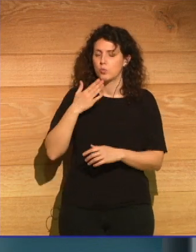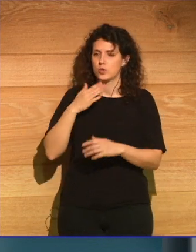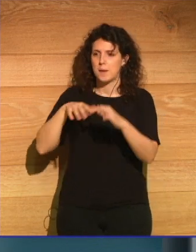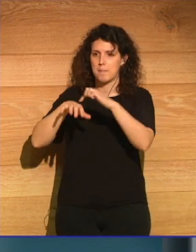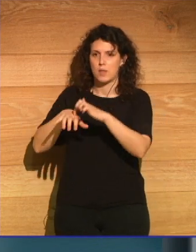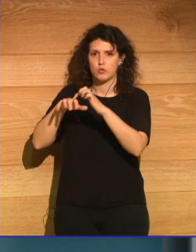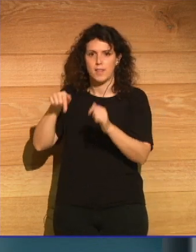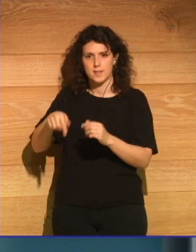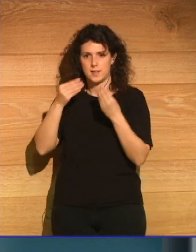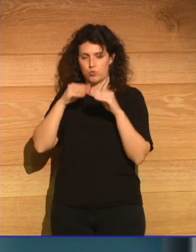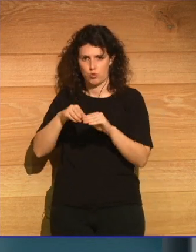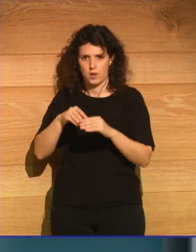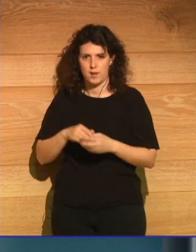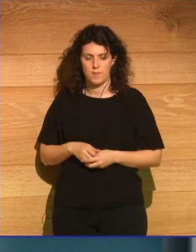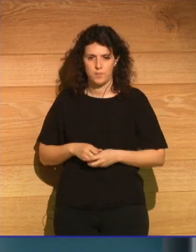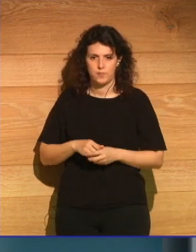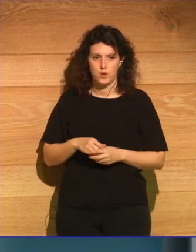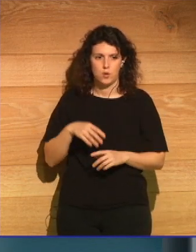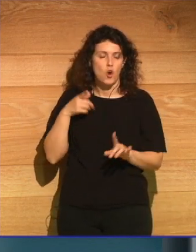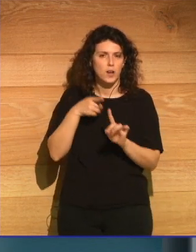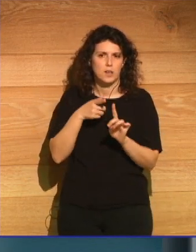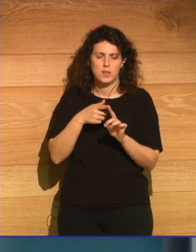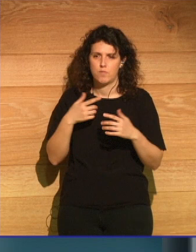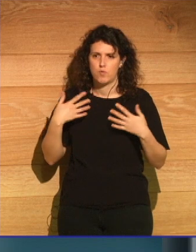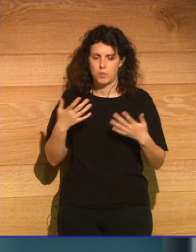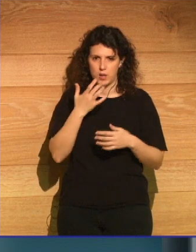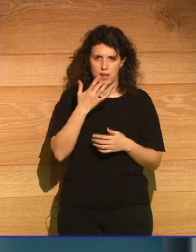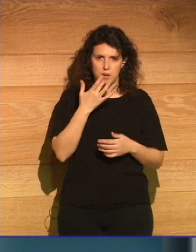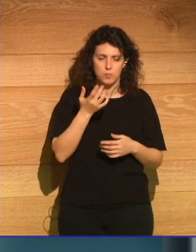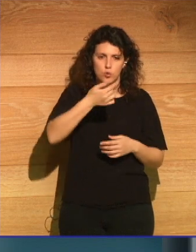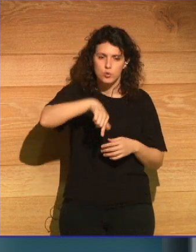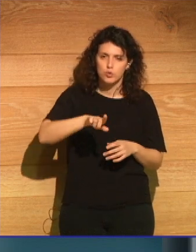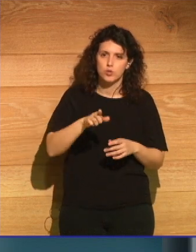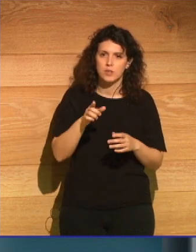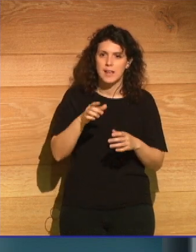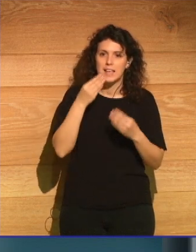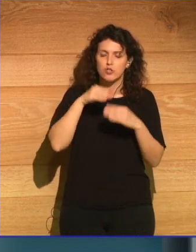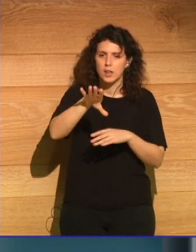¿Cuál es la intención? ¿Desde dónde podemos entender esta historia?